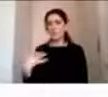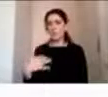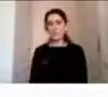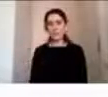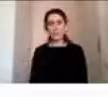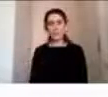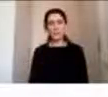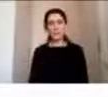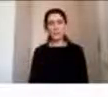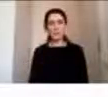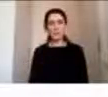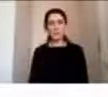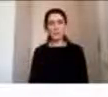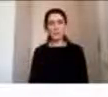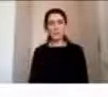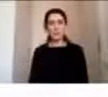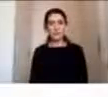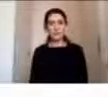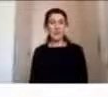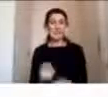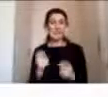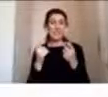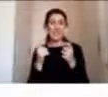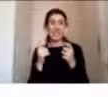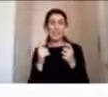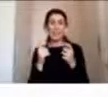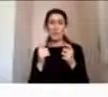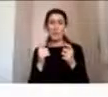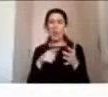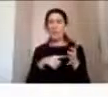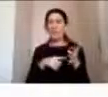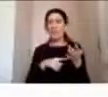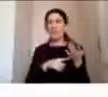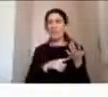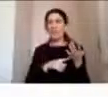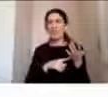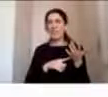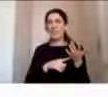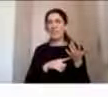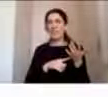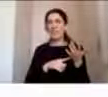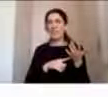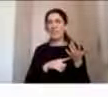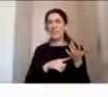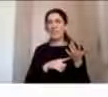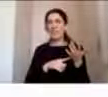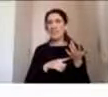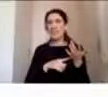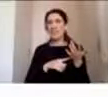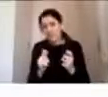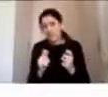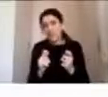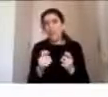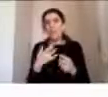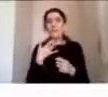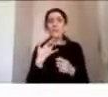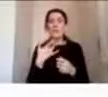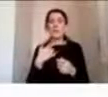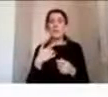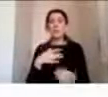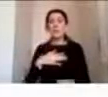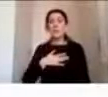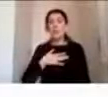voy a intentar de no ser tan técnica para quienes no manejen tanto estos temas y porque al final de cuentas lo que quiero es poder